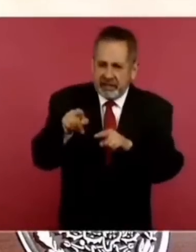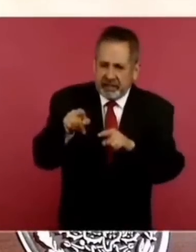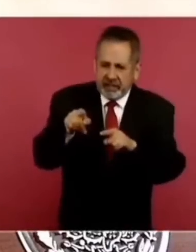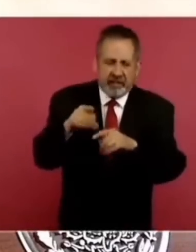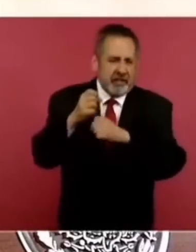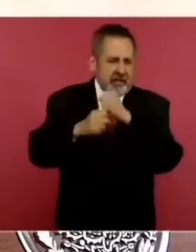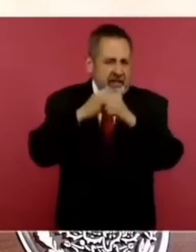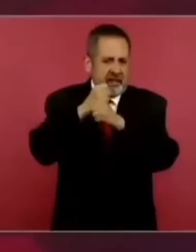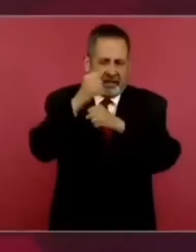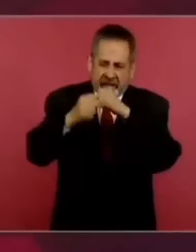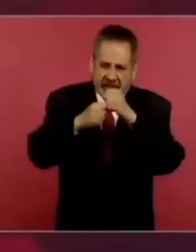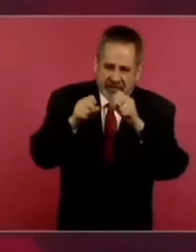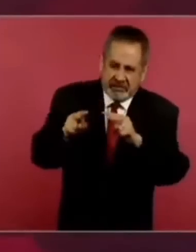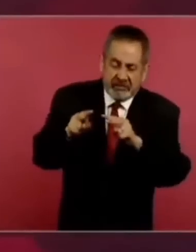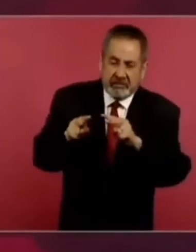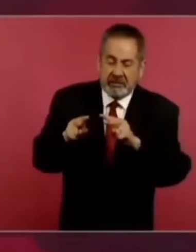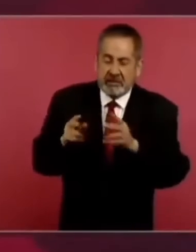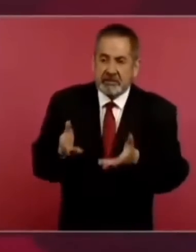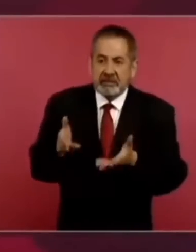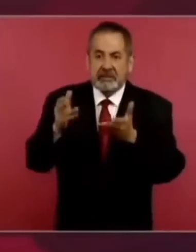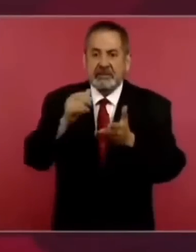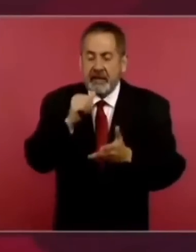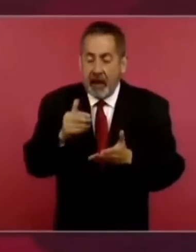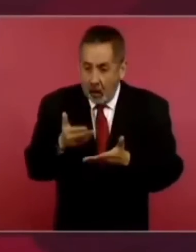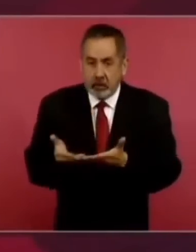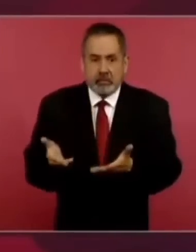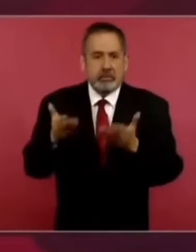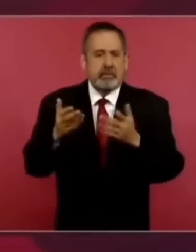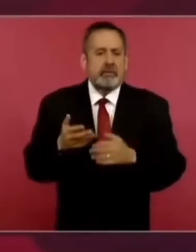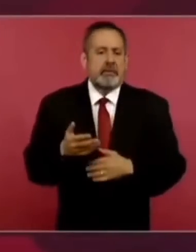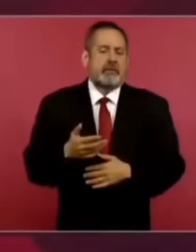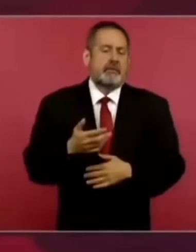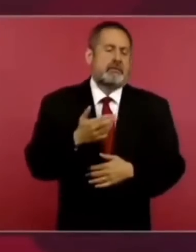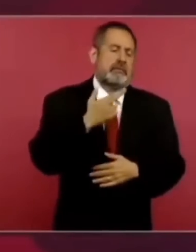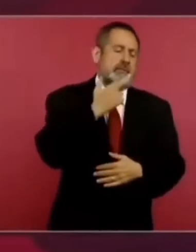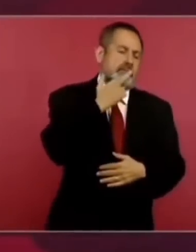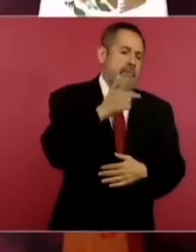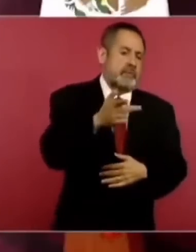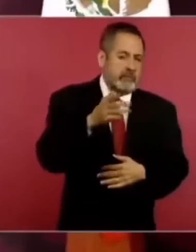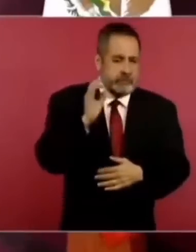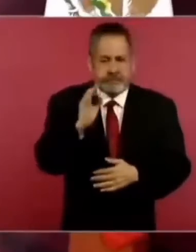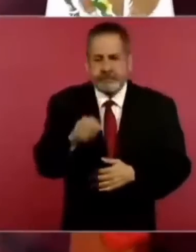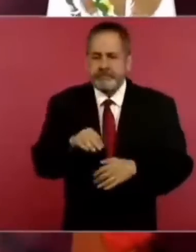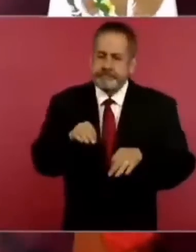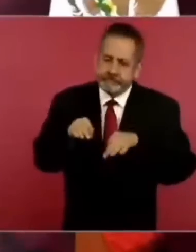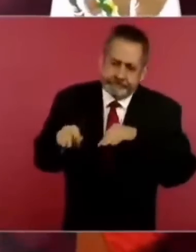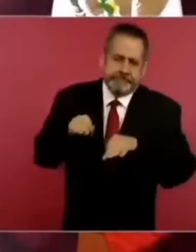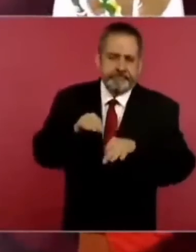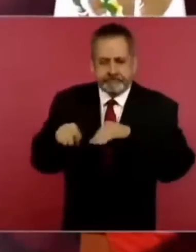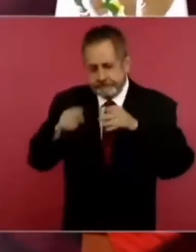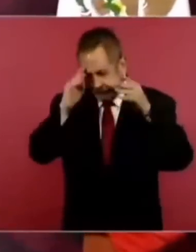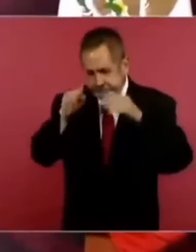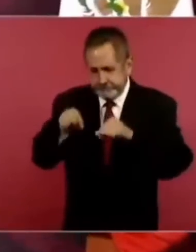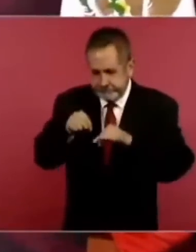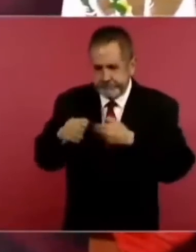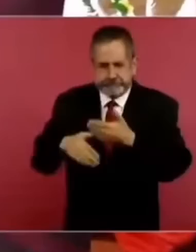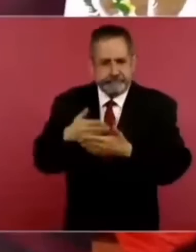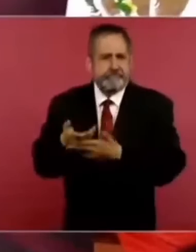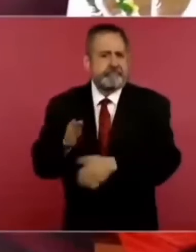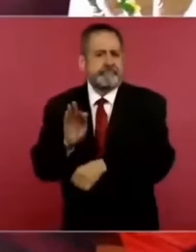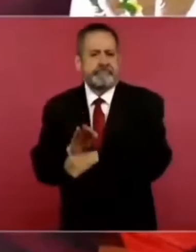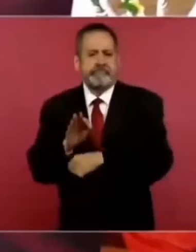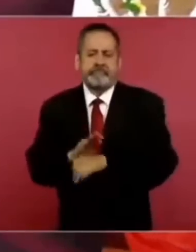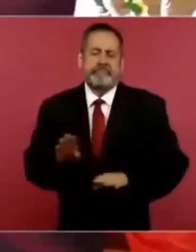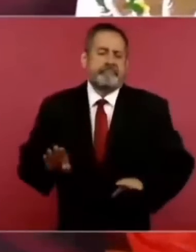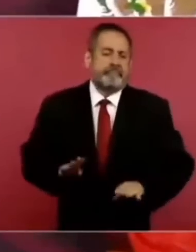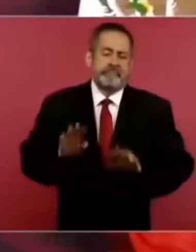décadas, ya es fruto de todo el trabajo que estamos haciendo, beneficio de la